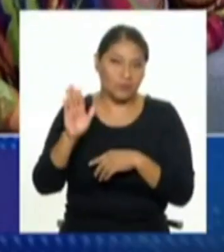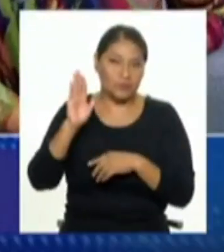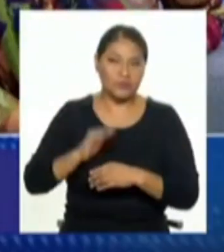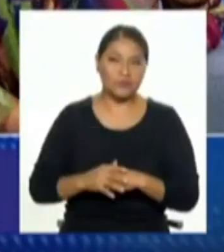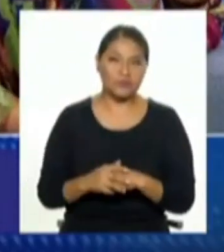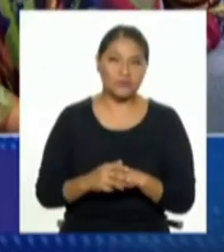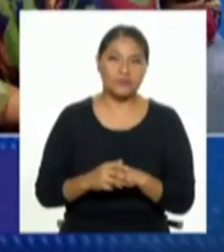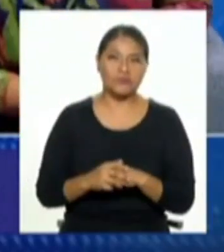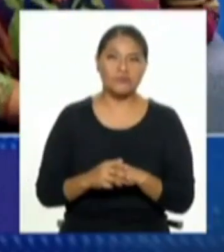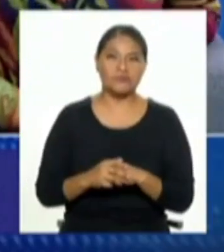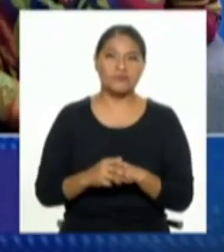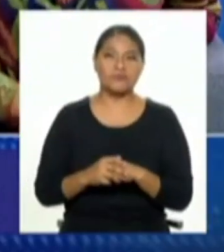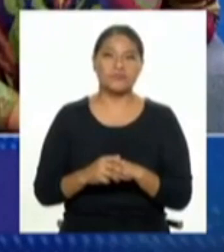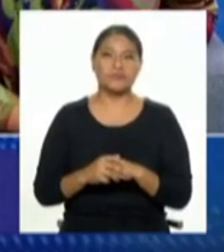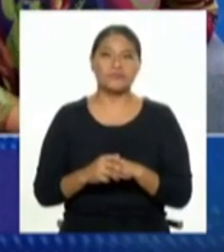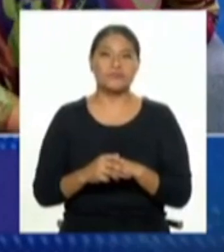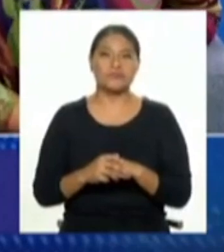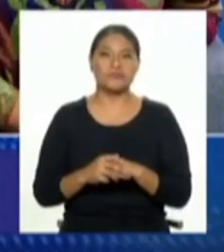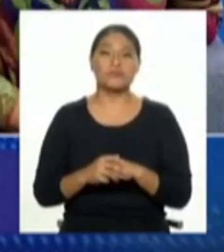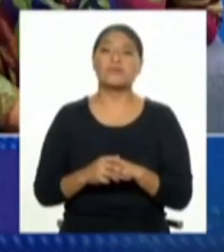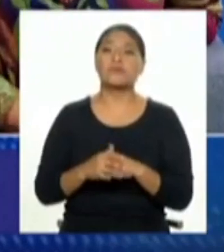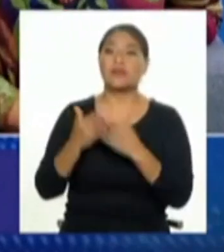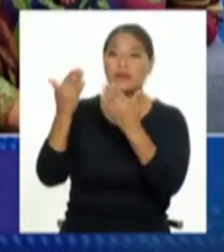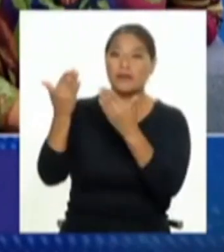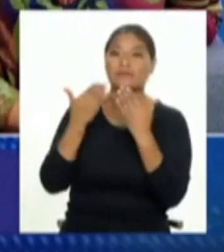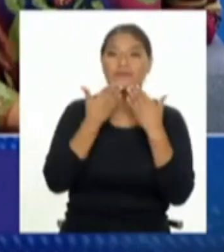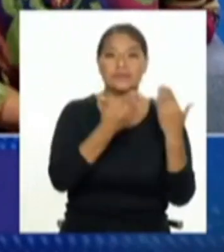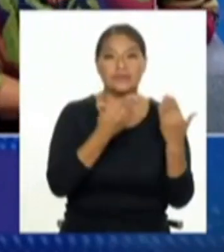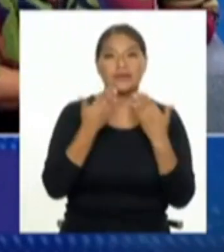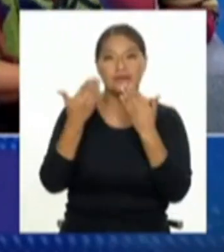a la doctora Herrera que nos ha acompañado a través del Zoom ha acompañado que nos acompañado